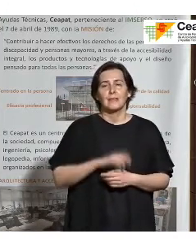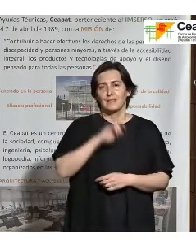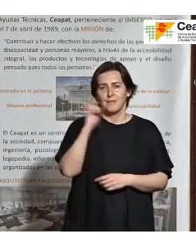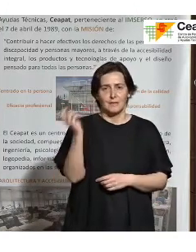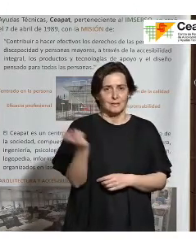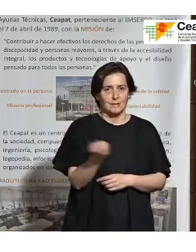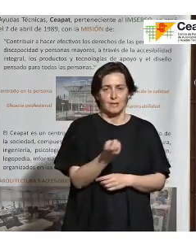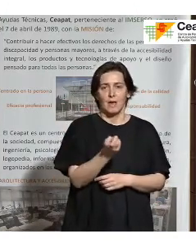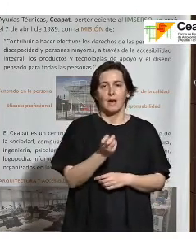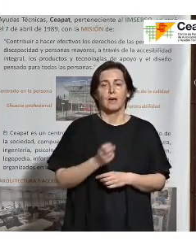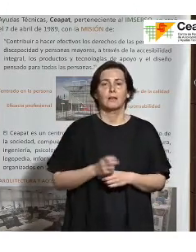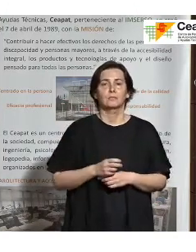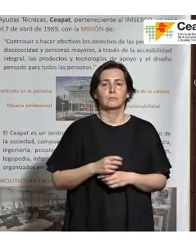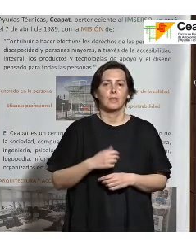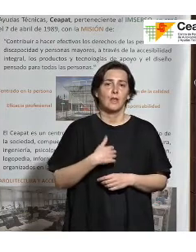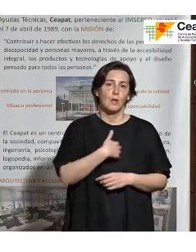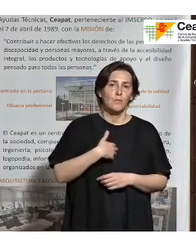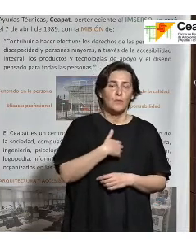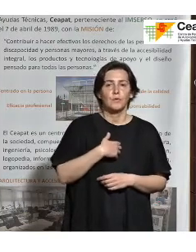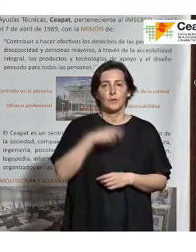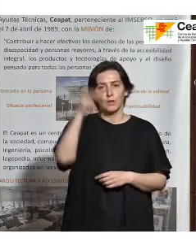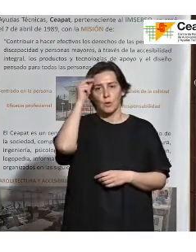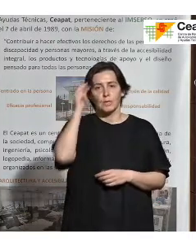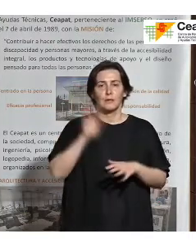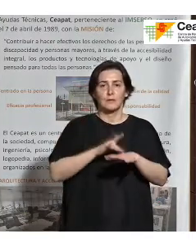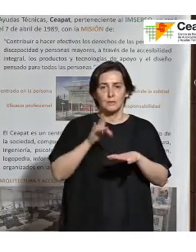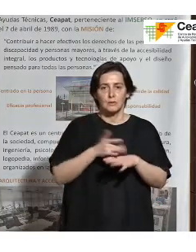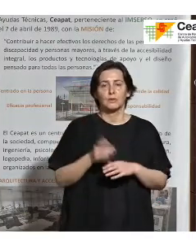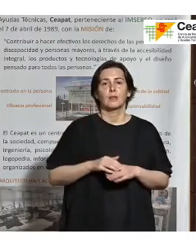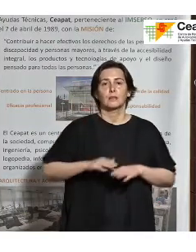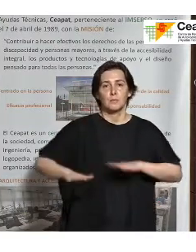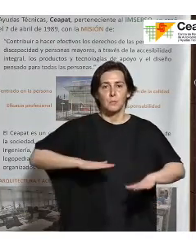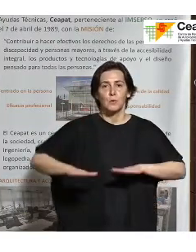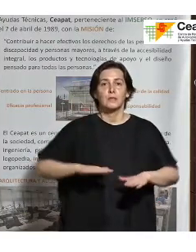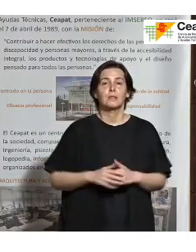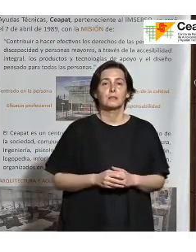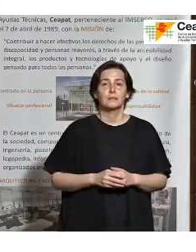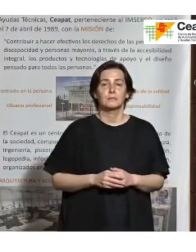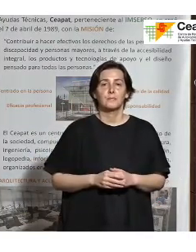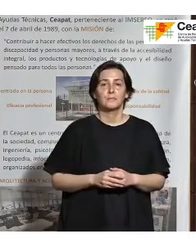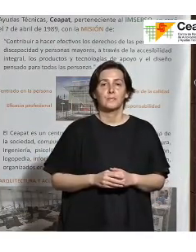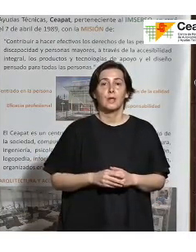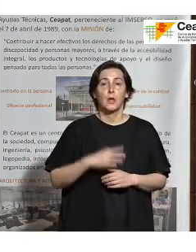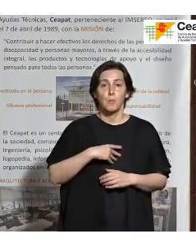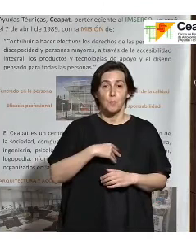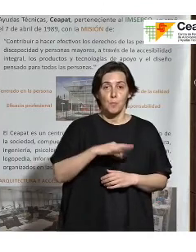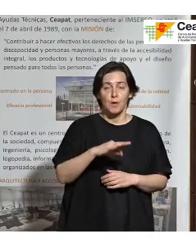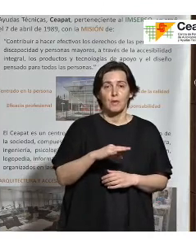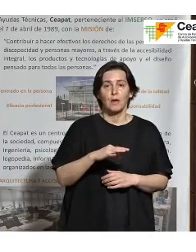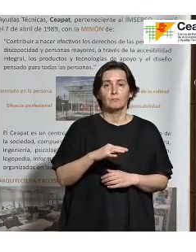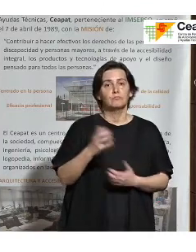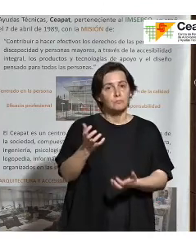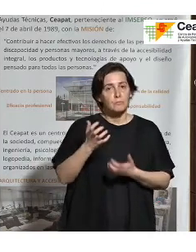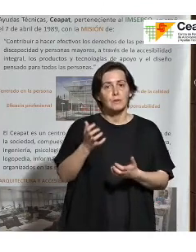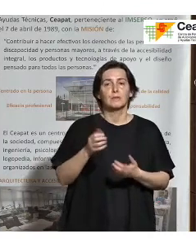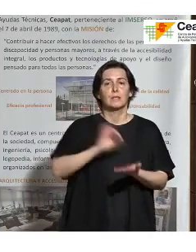que tengan en cuanto a funciones cognitivas, sensoriales, motrices, puedan beneficiarse de este